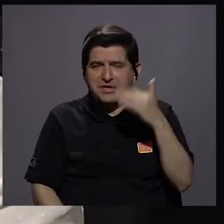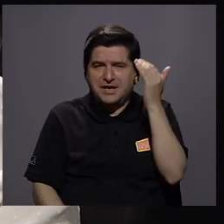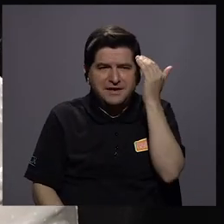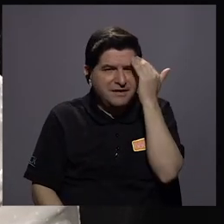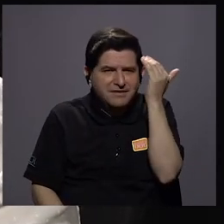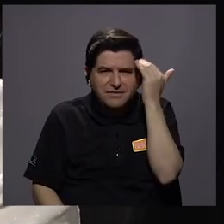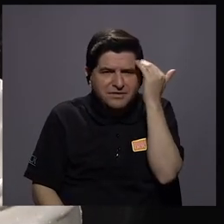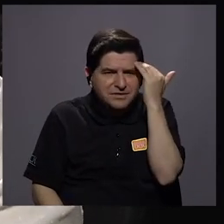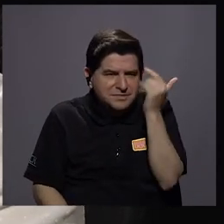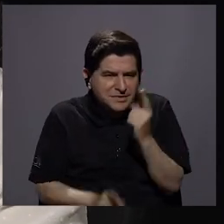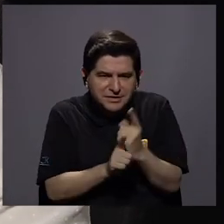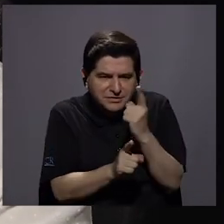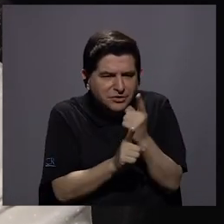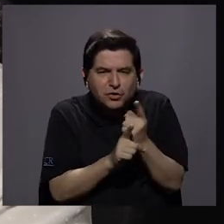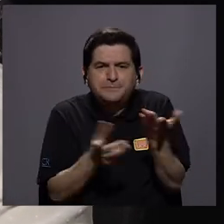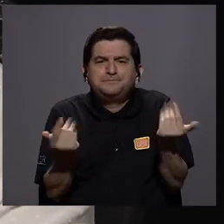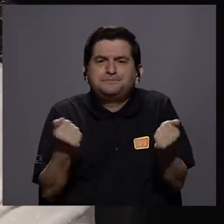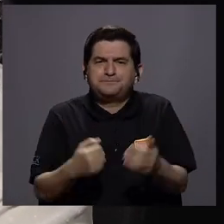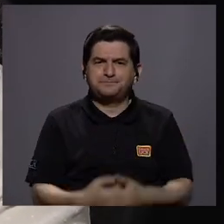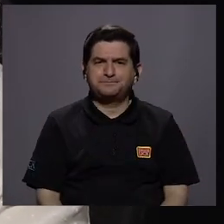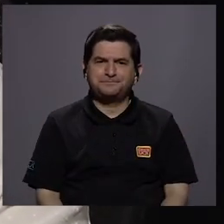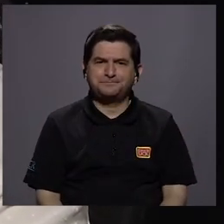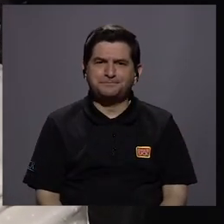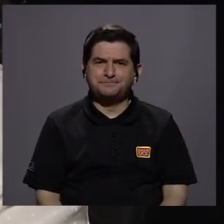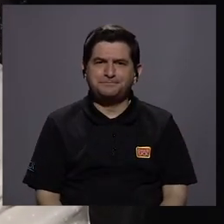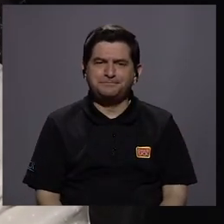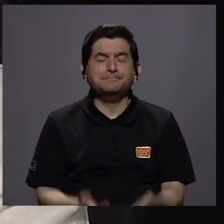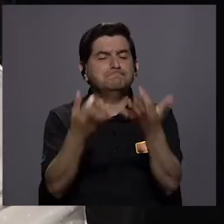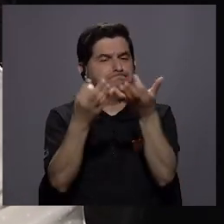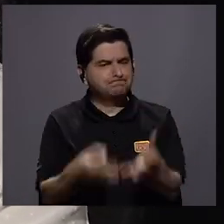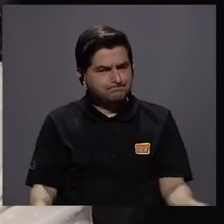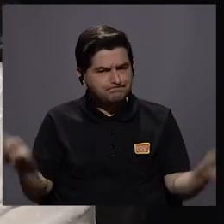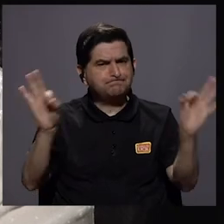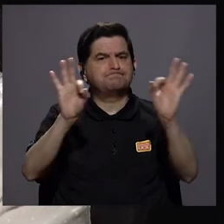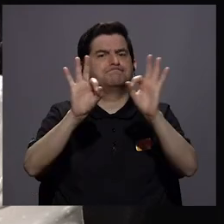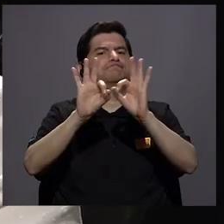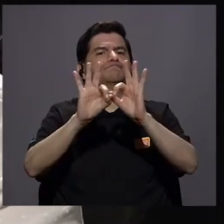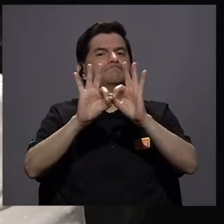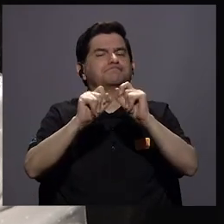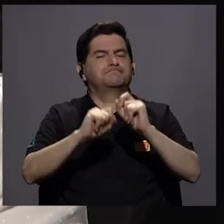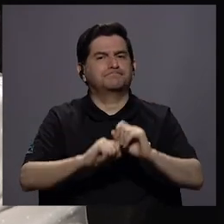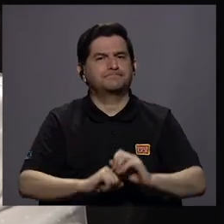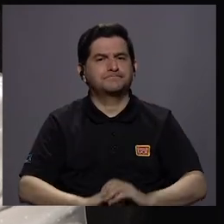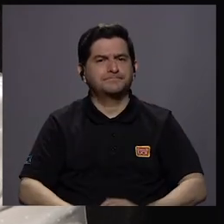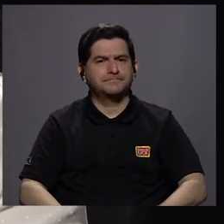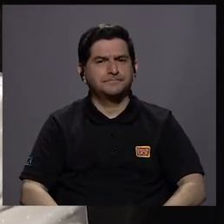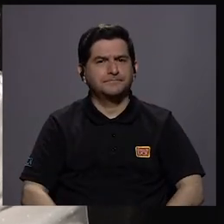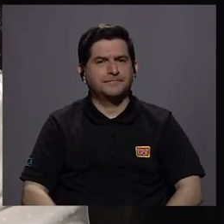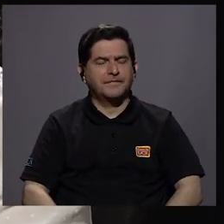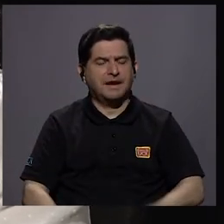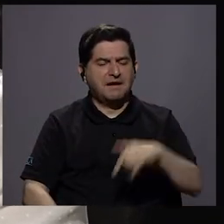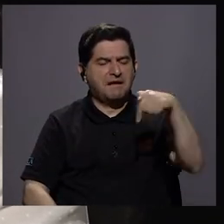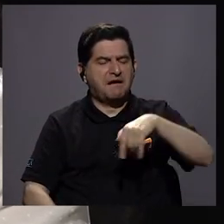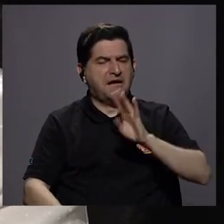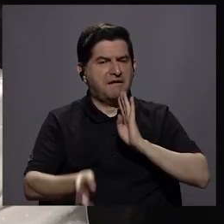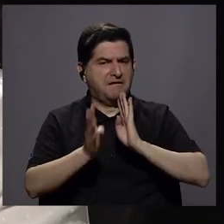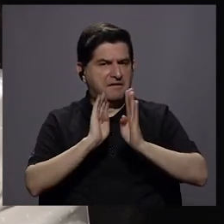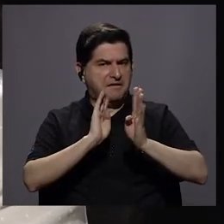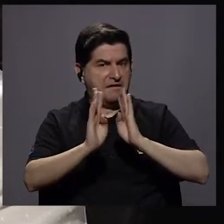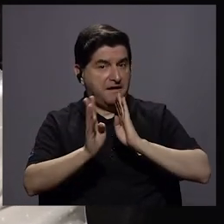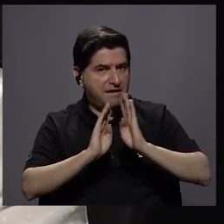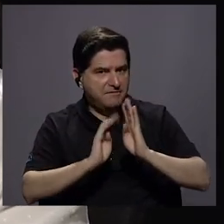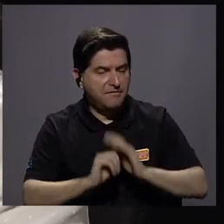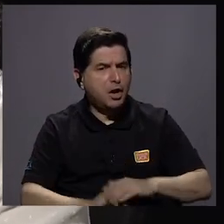correctamente por eso digamos es tan importante cuando se habla aquí de